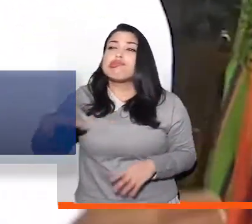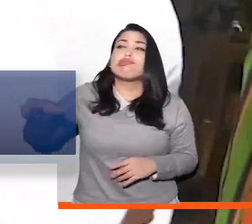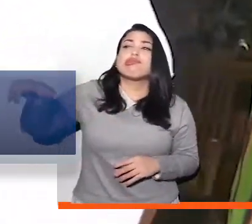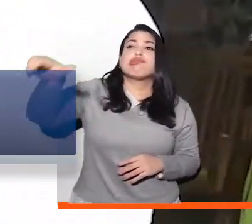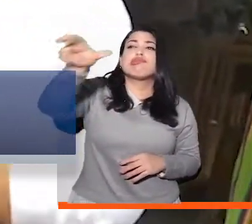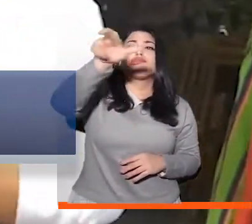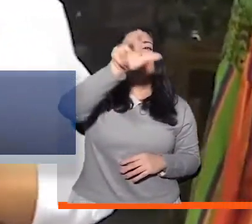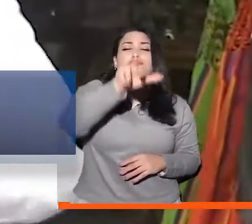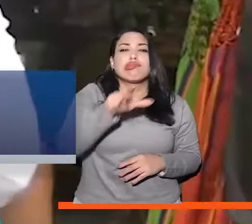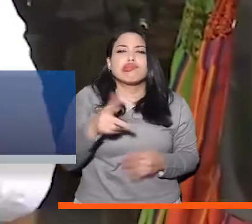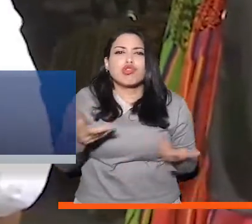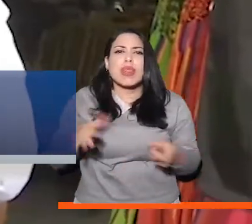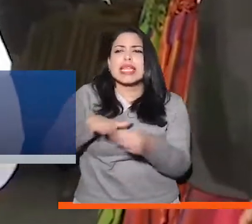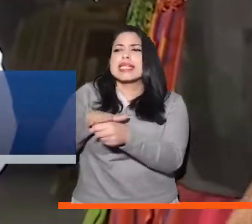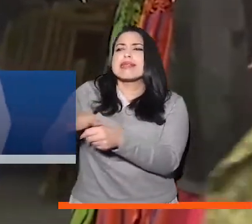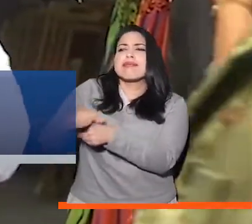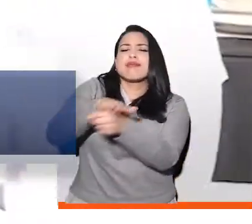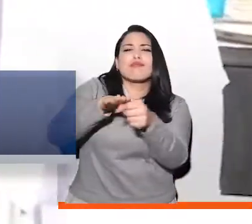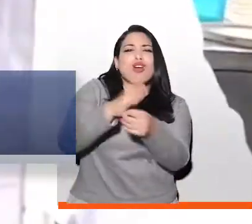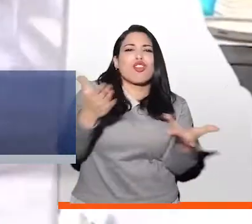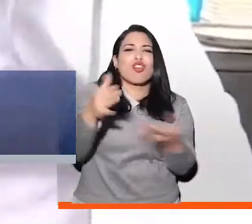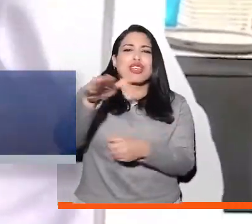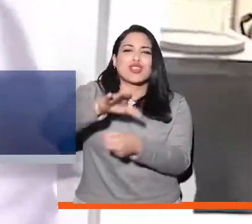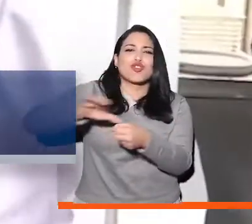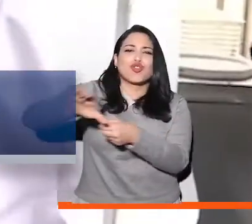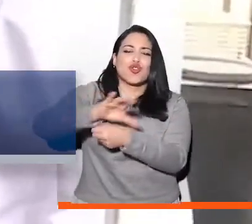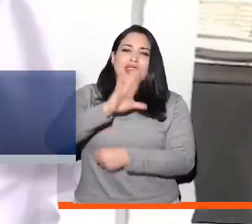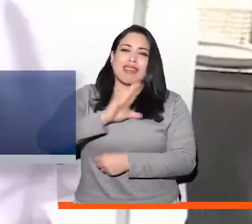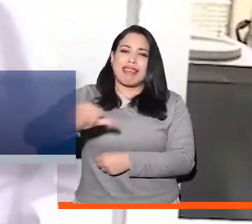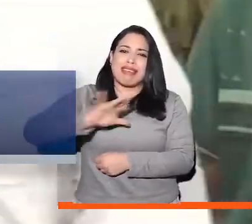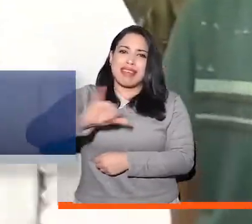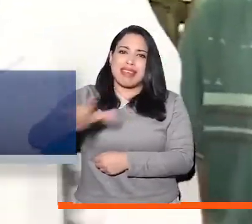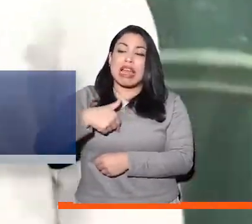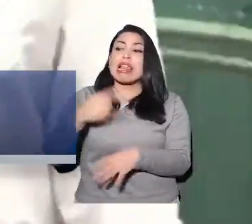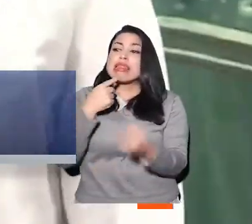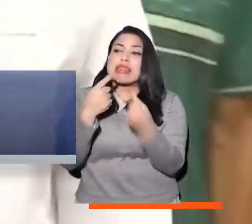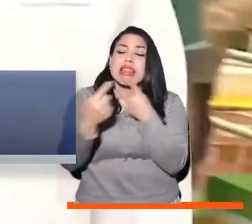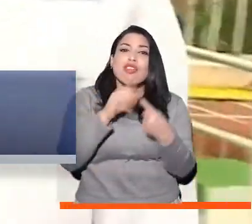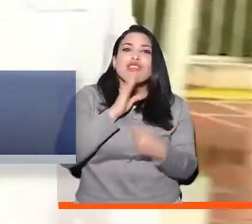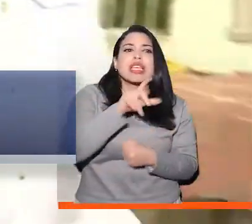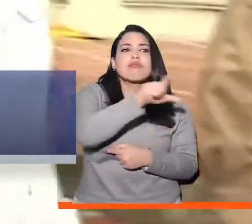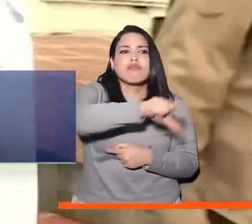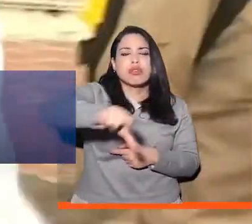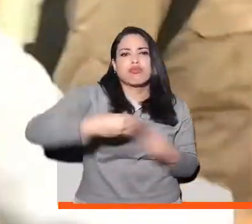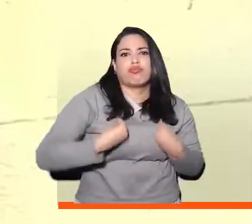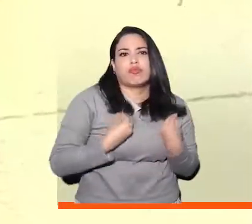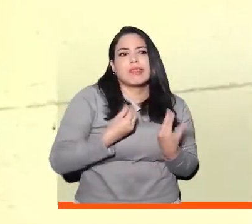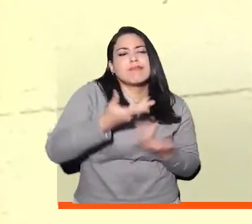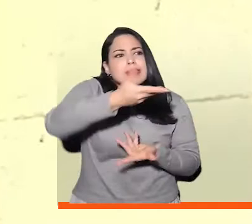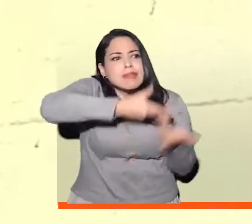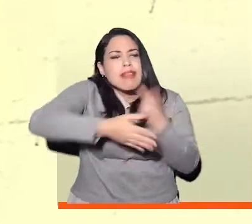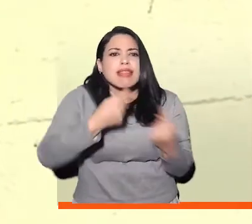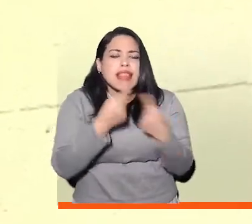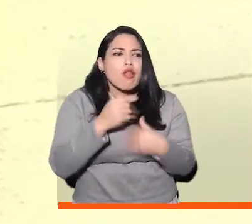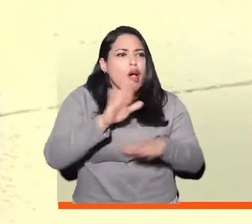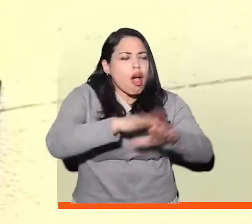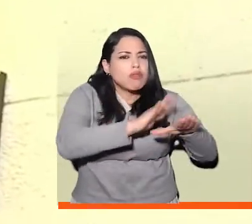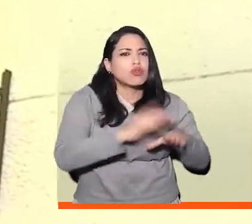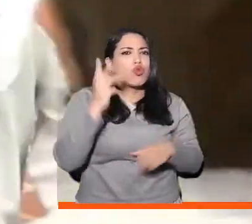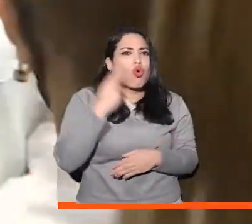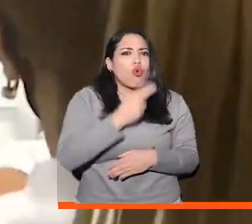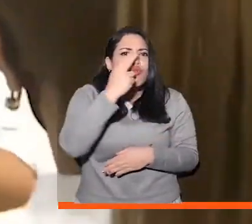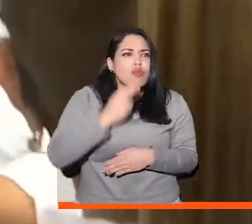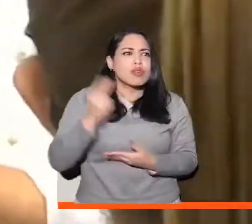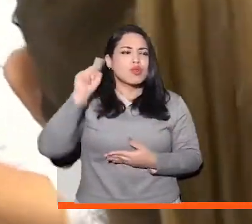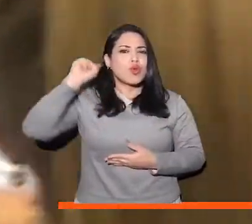recorrido que realizó por diferentes barrios de la ciudad de Cali y a un diálogo directo con sus habitantes ratificando